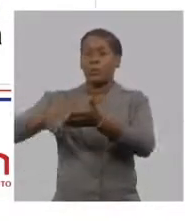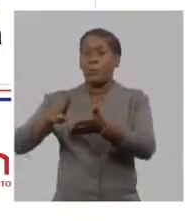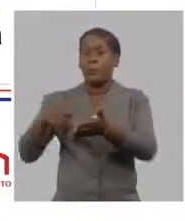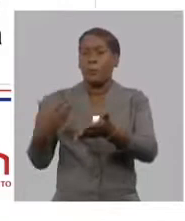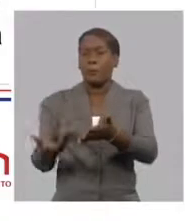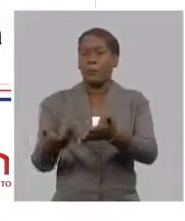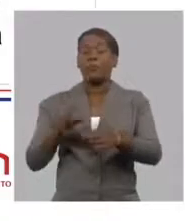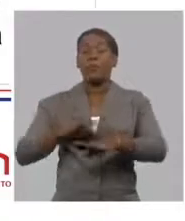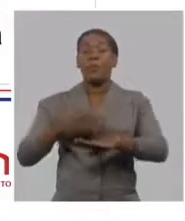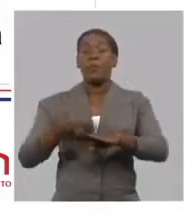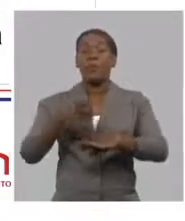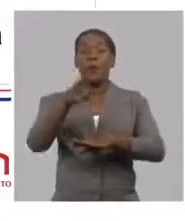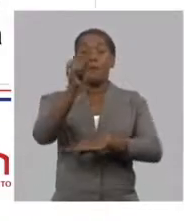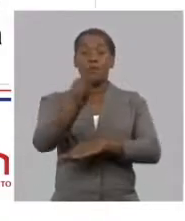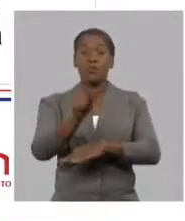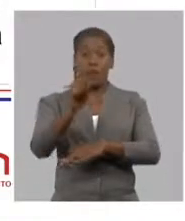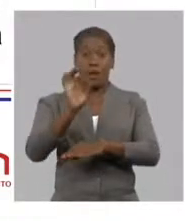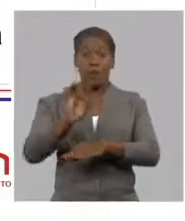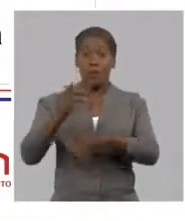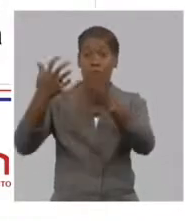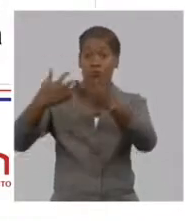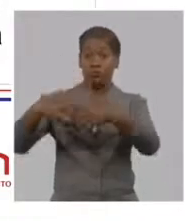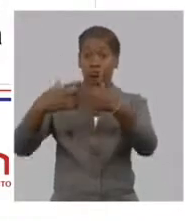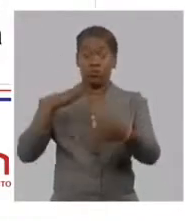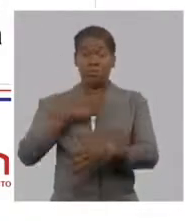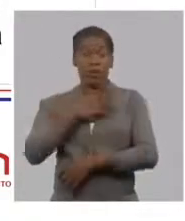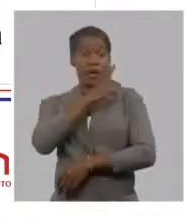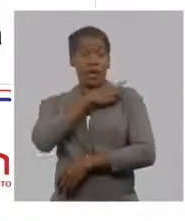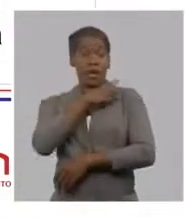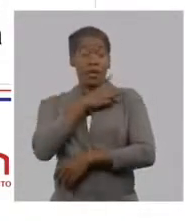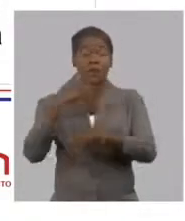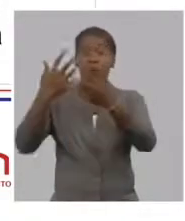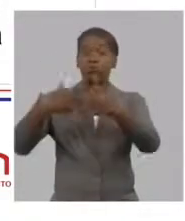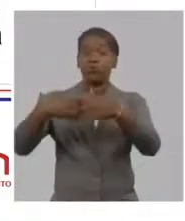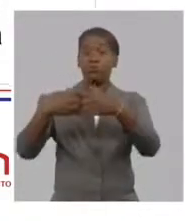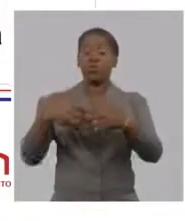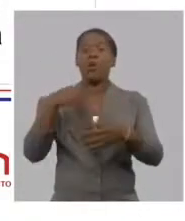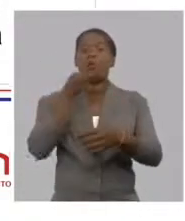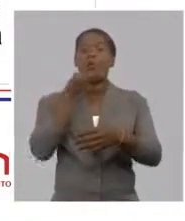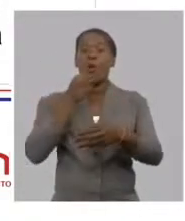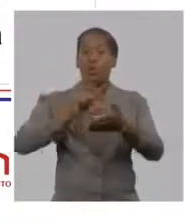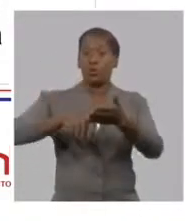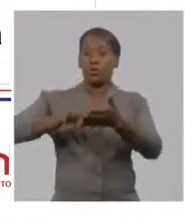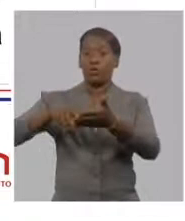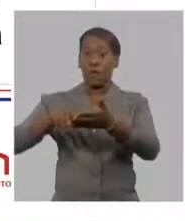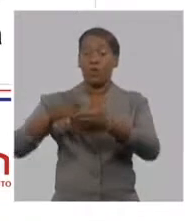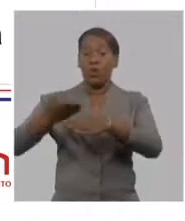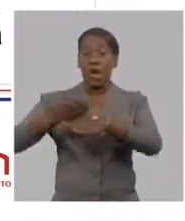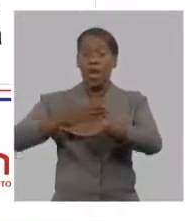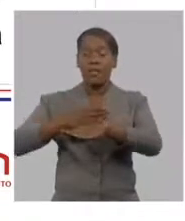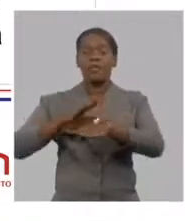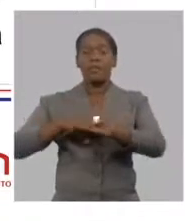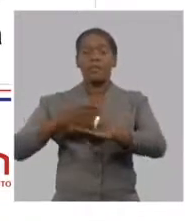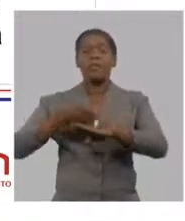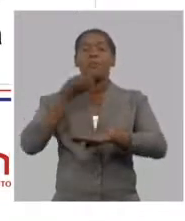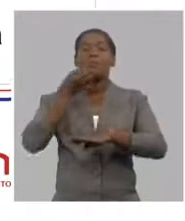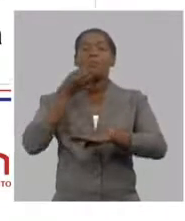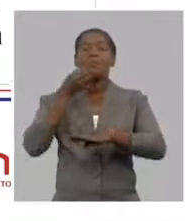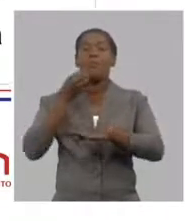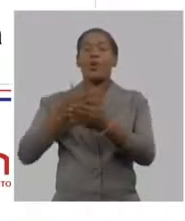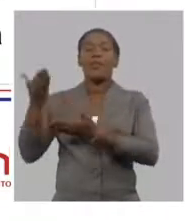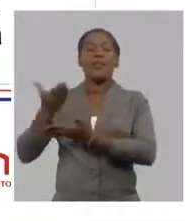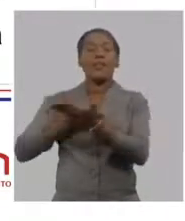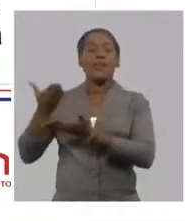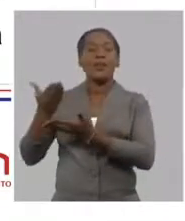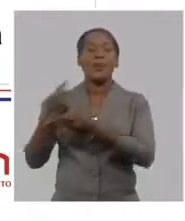después vender en la entidad que acopiará su producción. Estos cuatro elementos a nosotros nos permiten primero